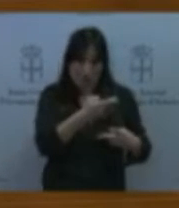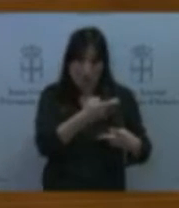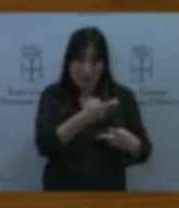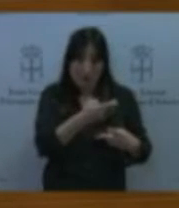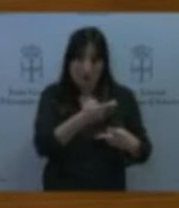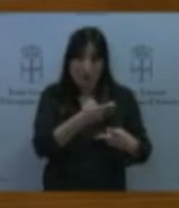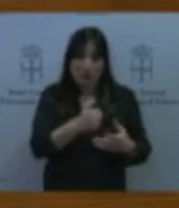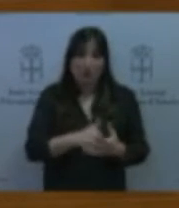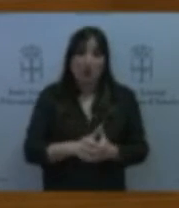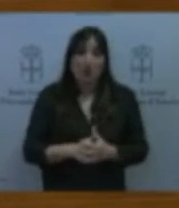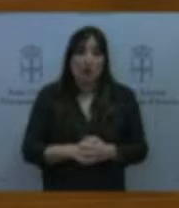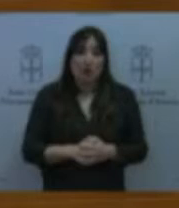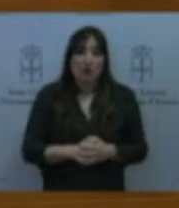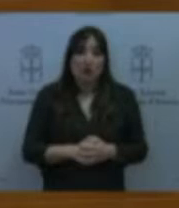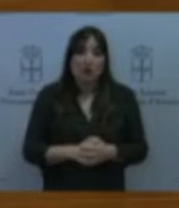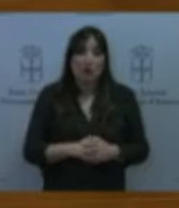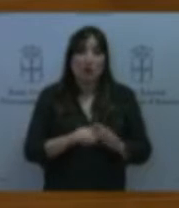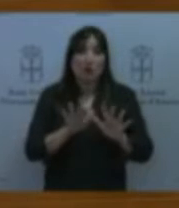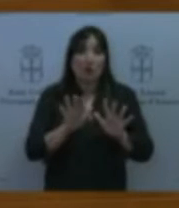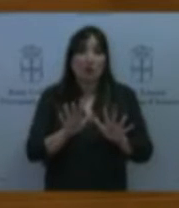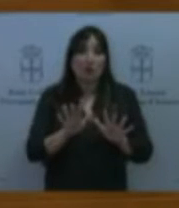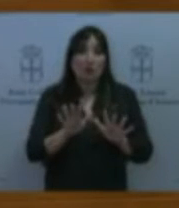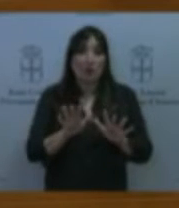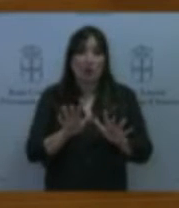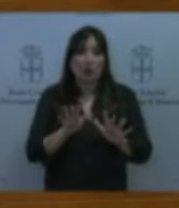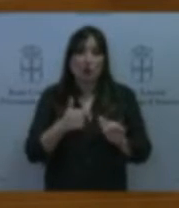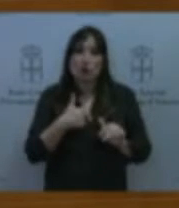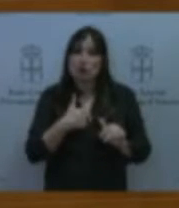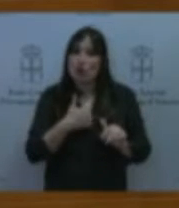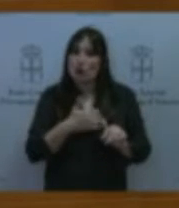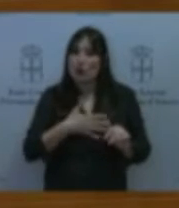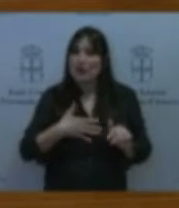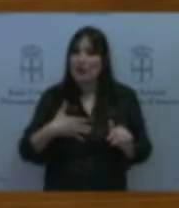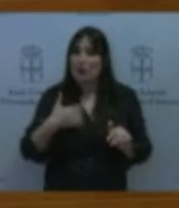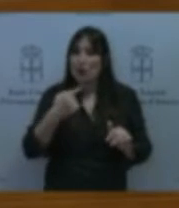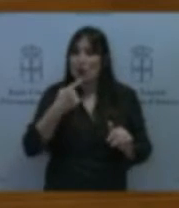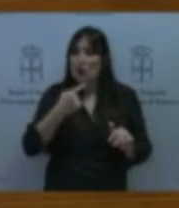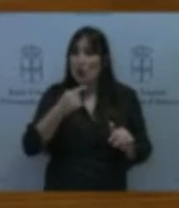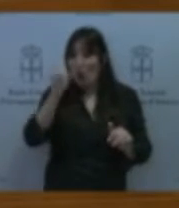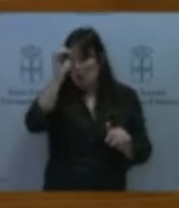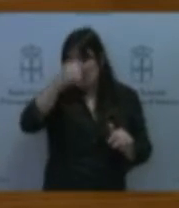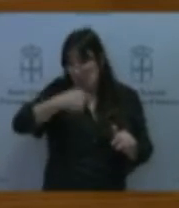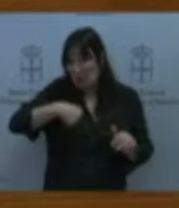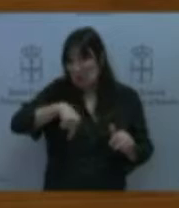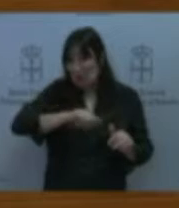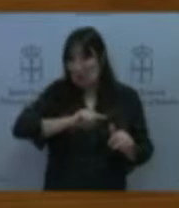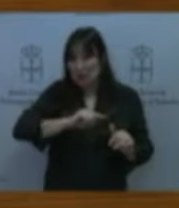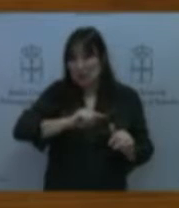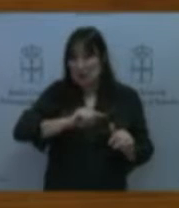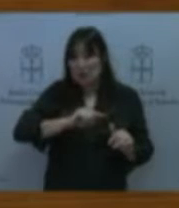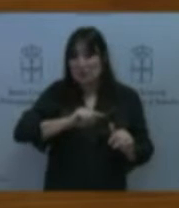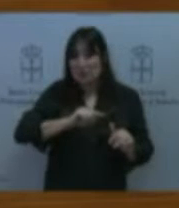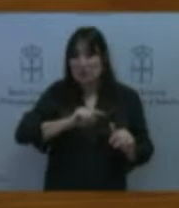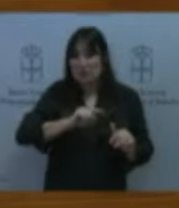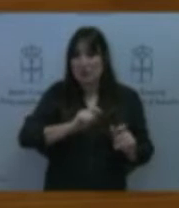pero voy a señalarle la importancia que desde nuestro punto de vista tiene la transformación de las concesiones lineales en